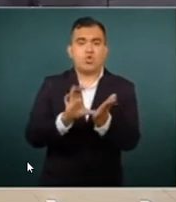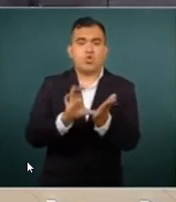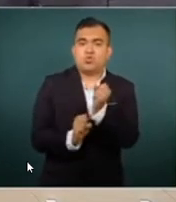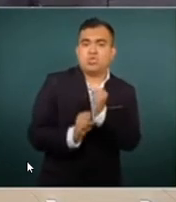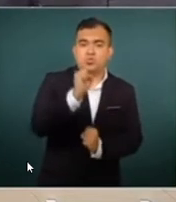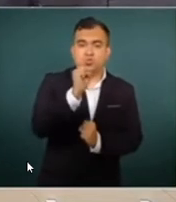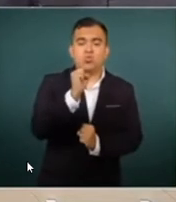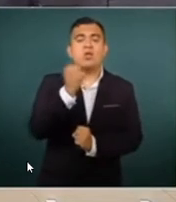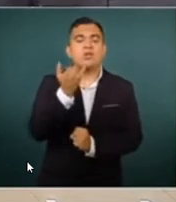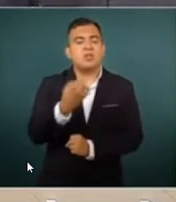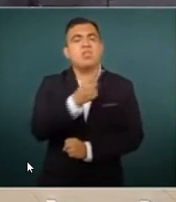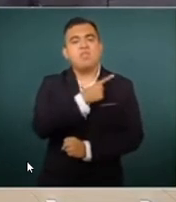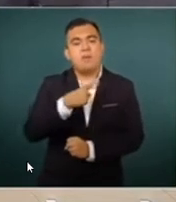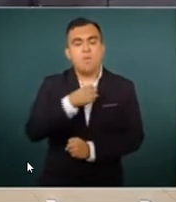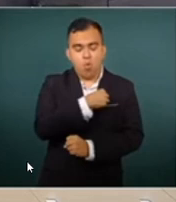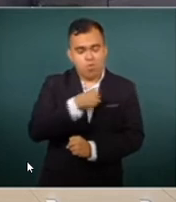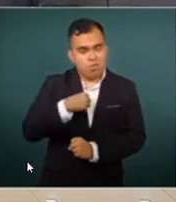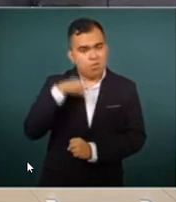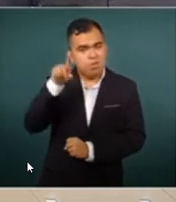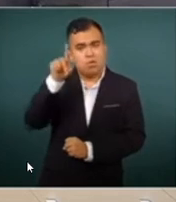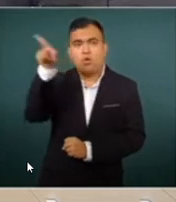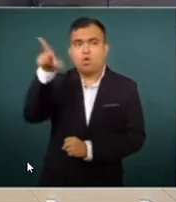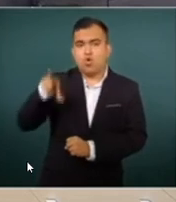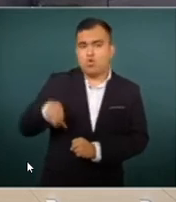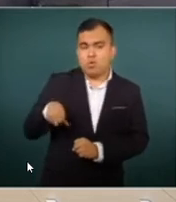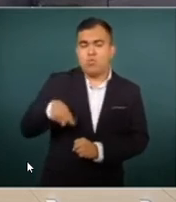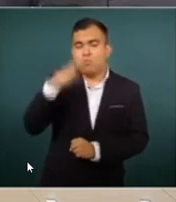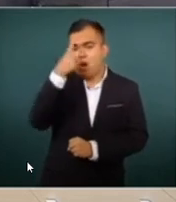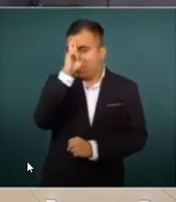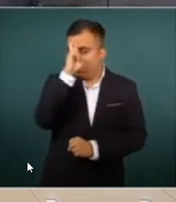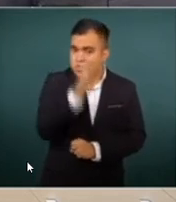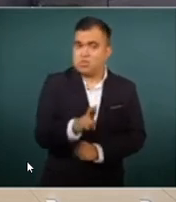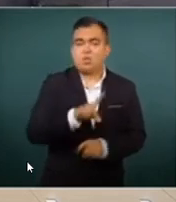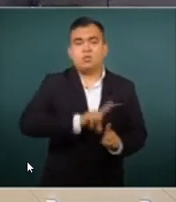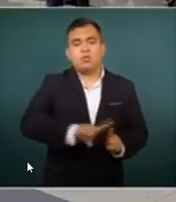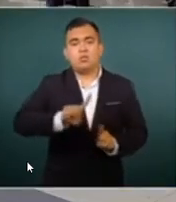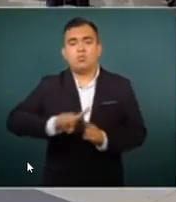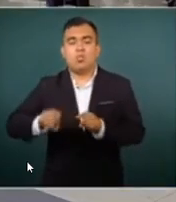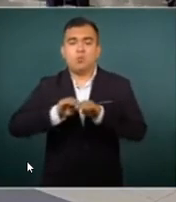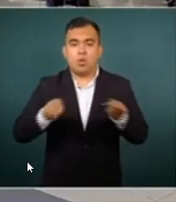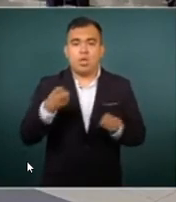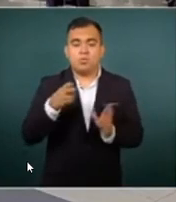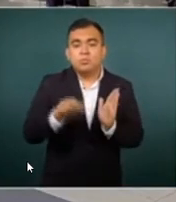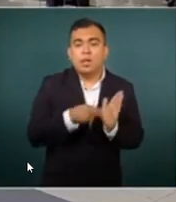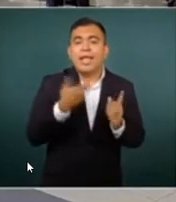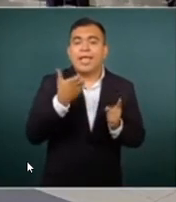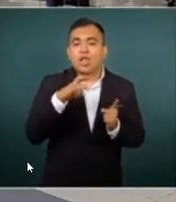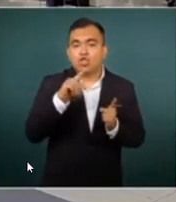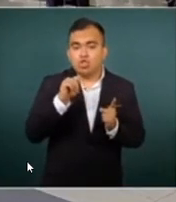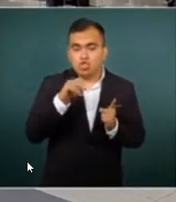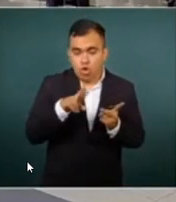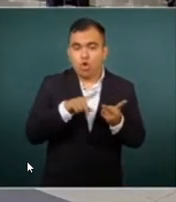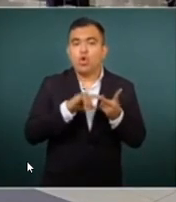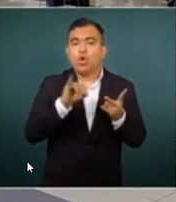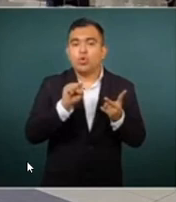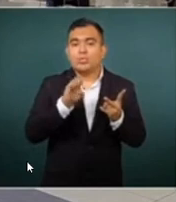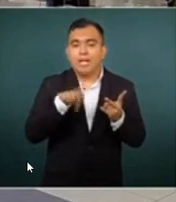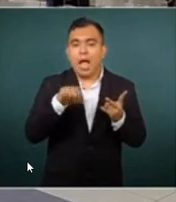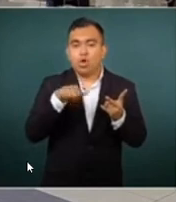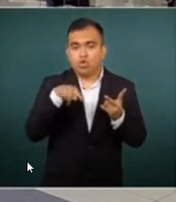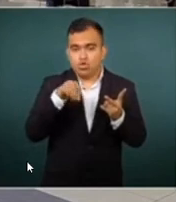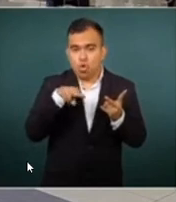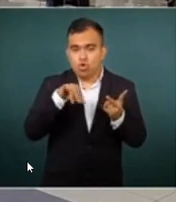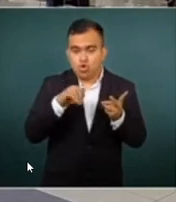obligar al gobierno a respetar la pluralidad democrática. Firman este desplegado José Antonio Aguilar Rivera,